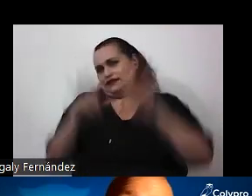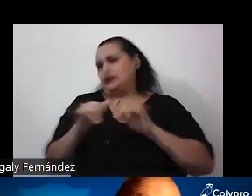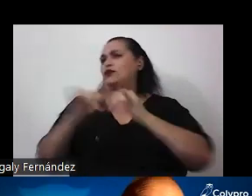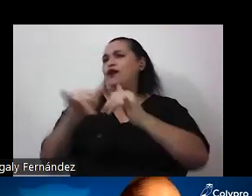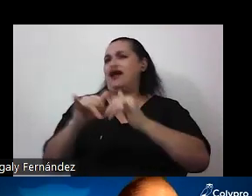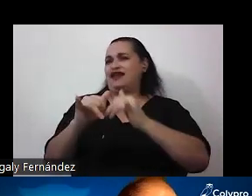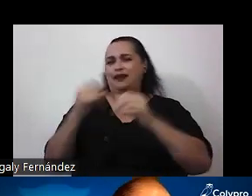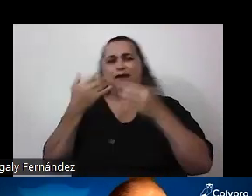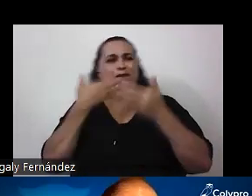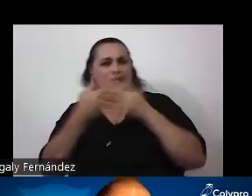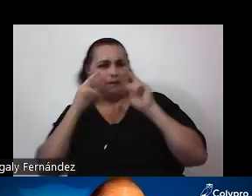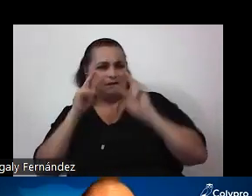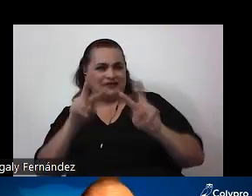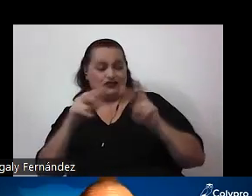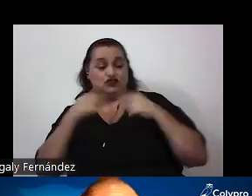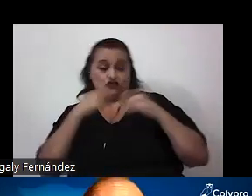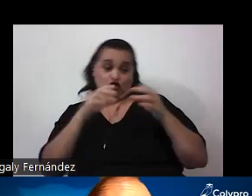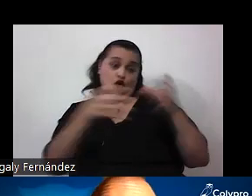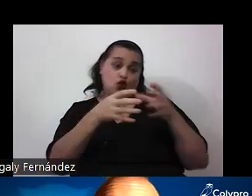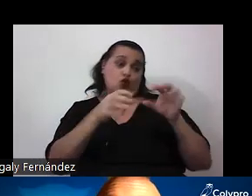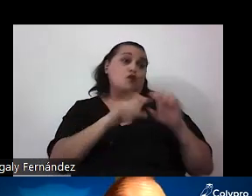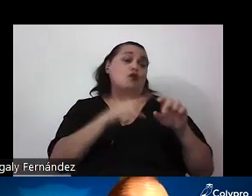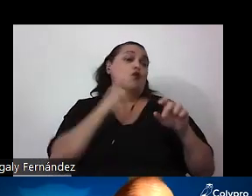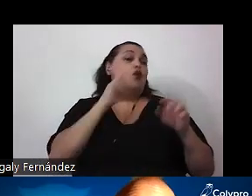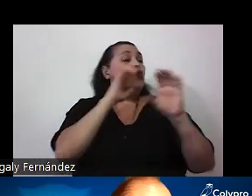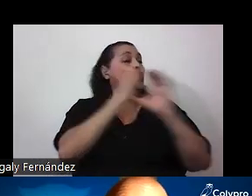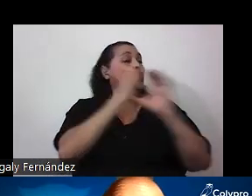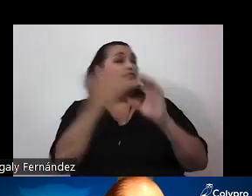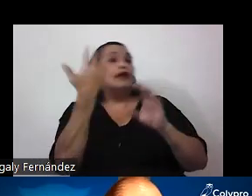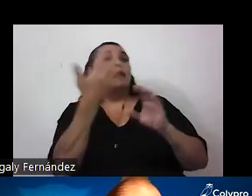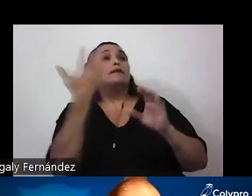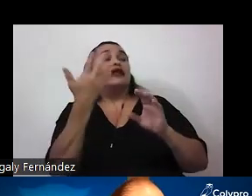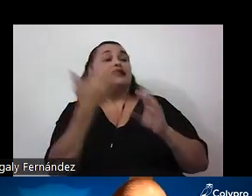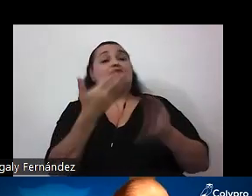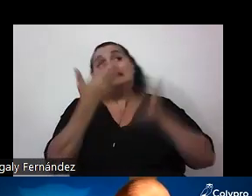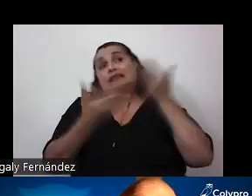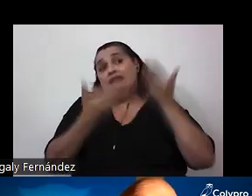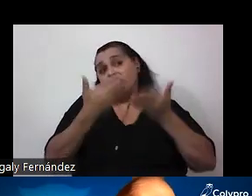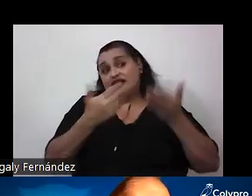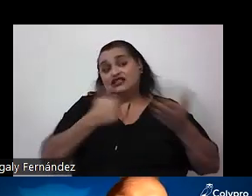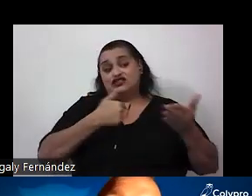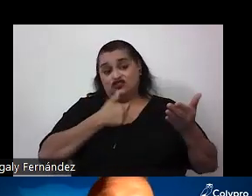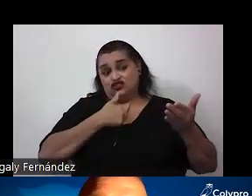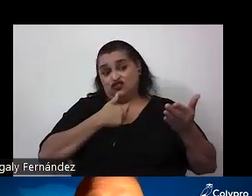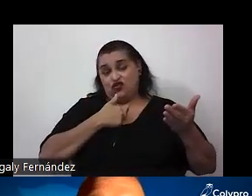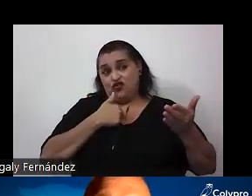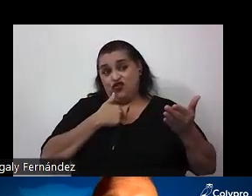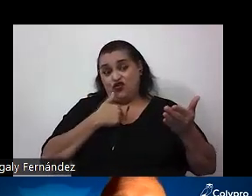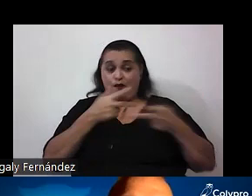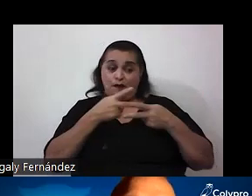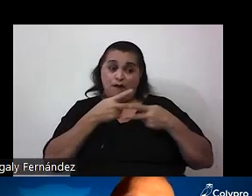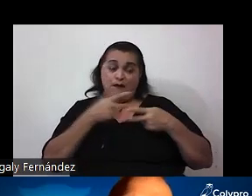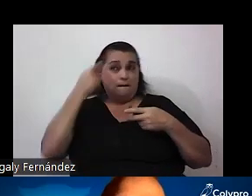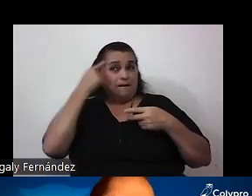por ejemplo si yo pertenezco a grupo ecologista por ejemplo es muy probable que mi postura esté